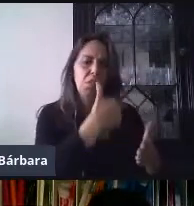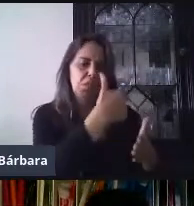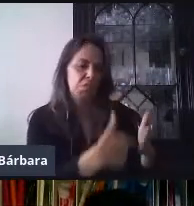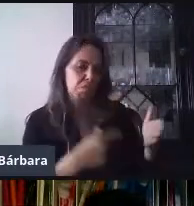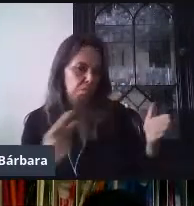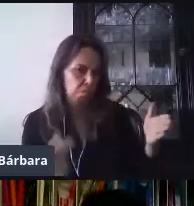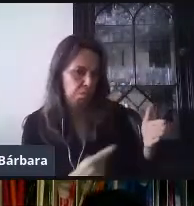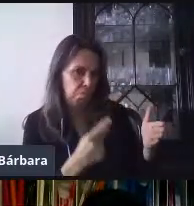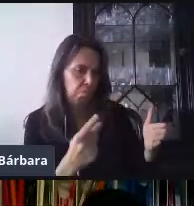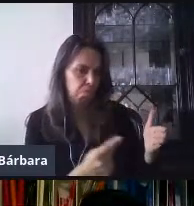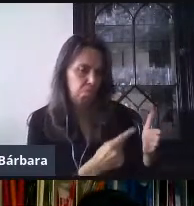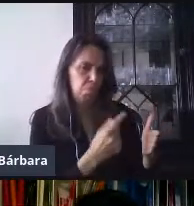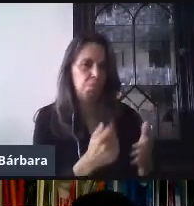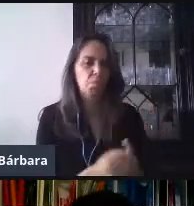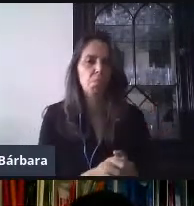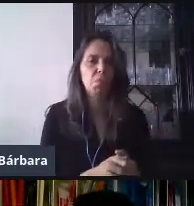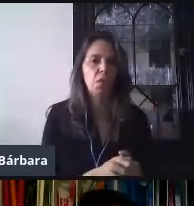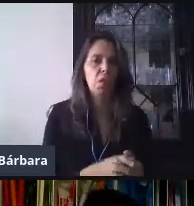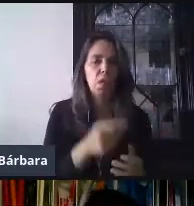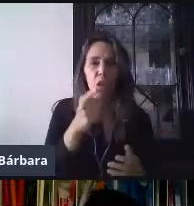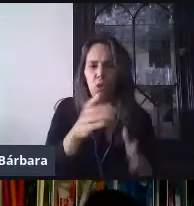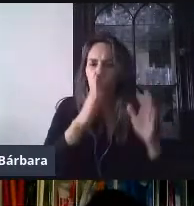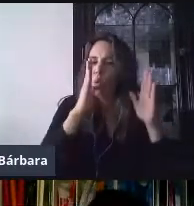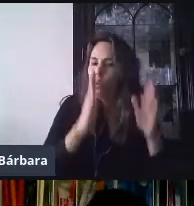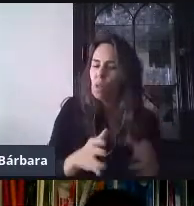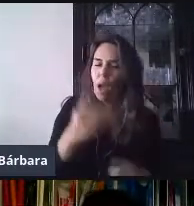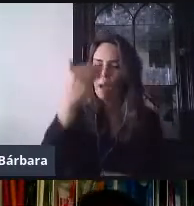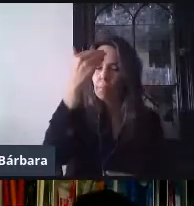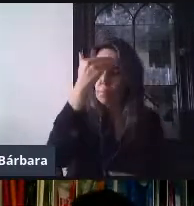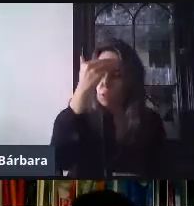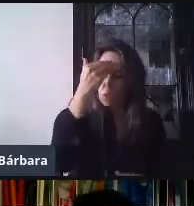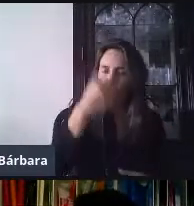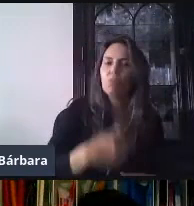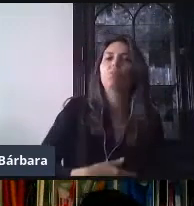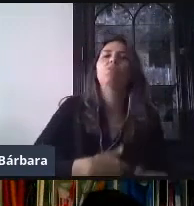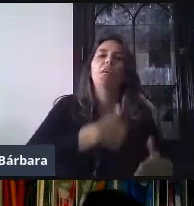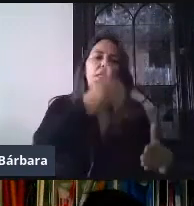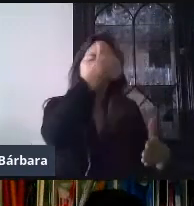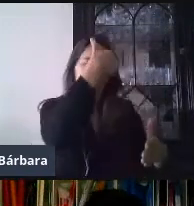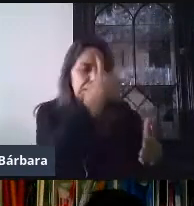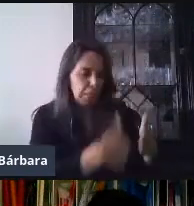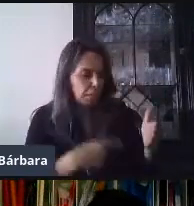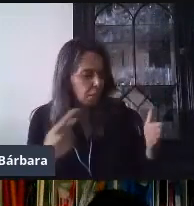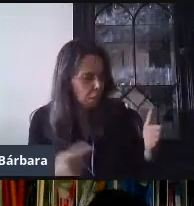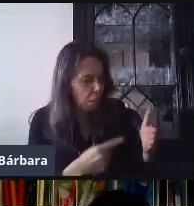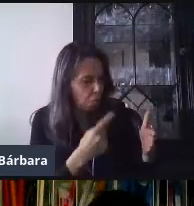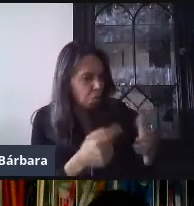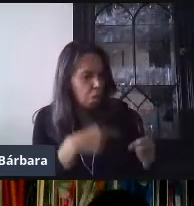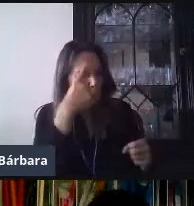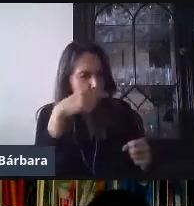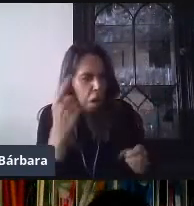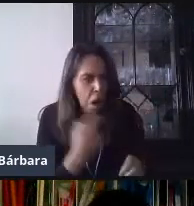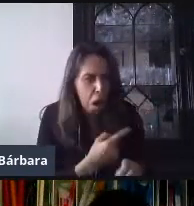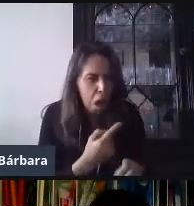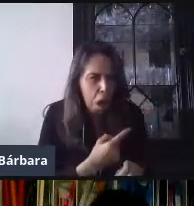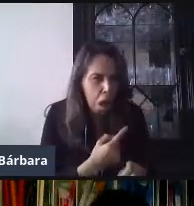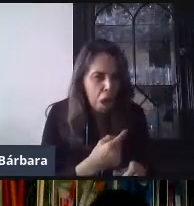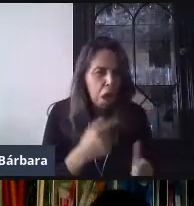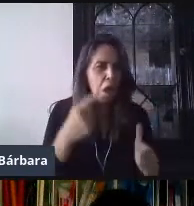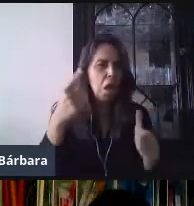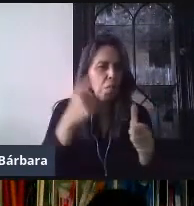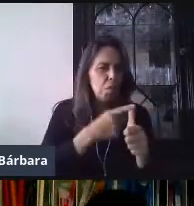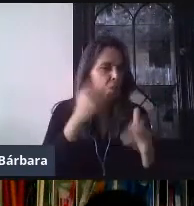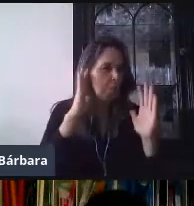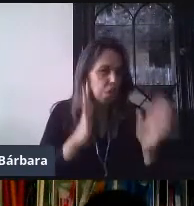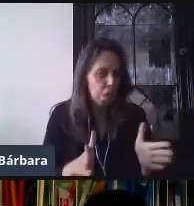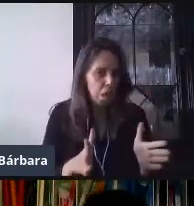Bien, ahora, una vez que ya conocimos qué es un formulario, para qué nos va a servir, cuáles son las características y un poco ubicamos la pantalla principal, ahora,